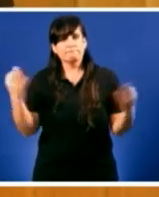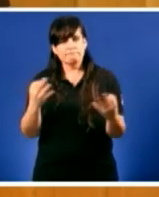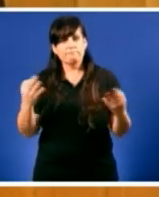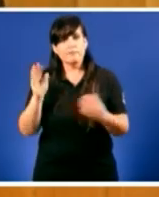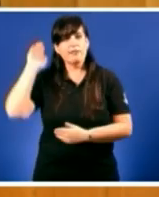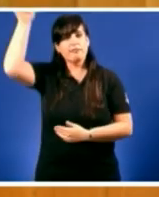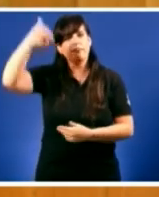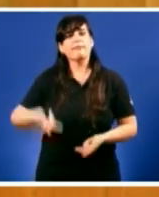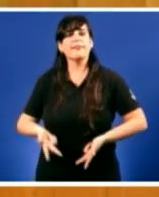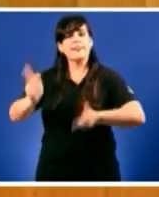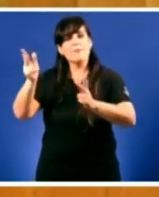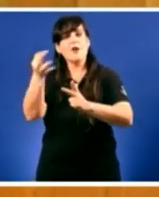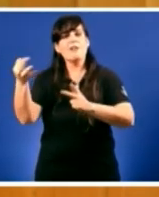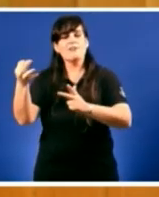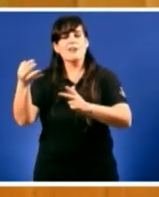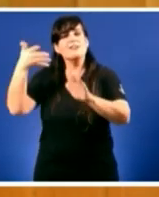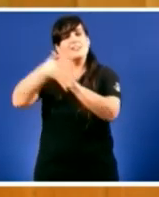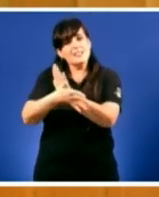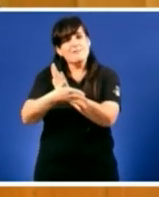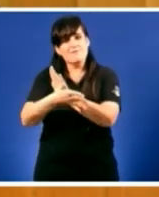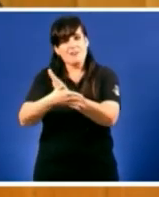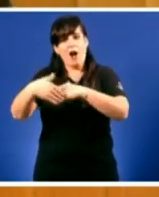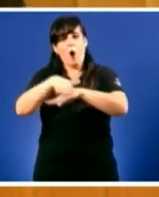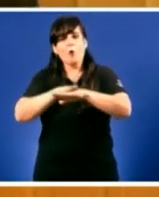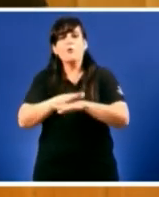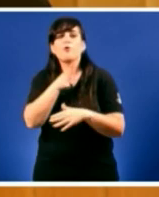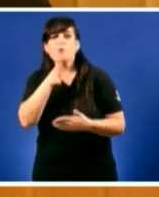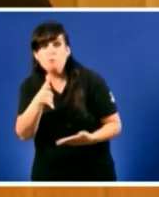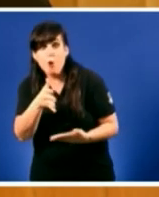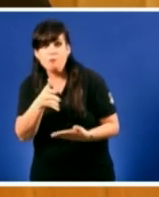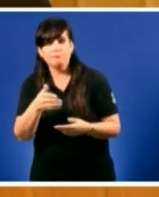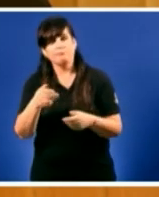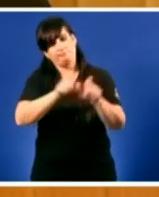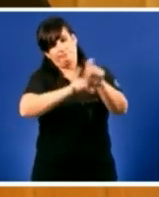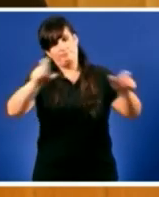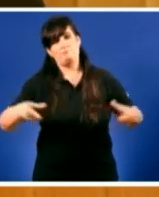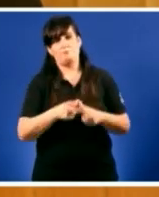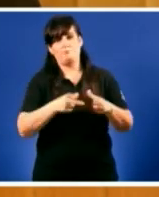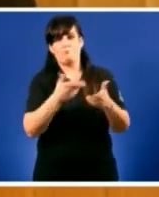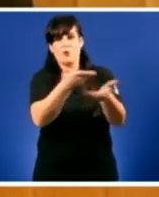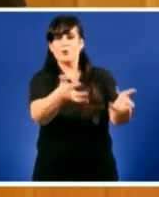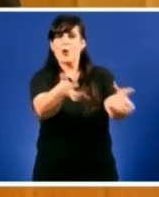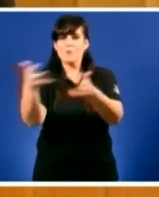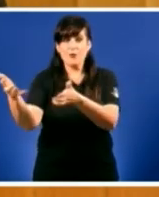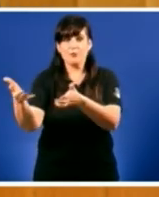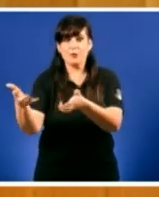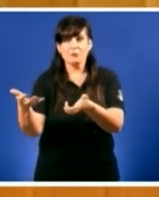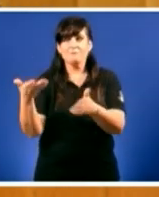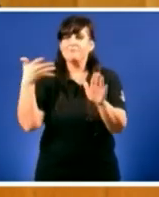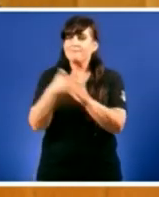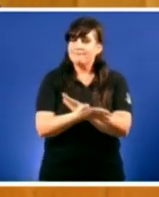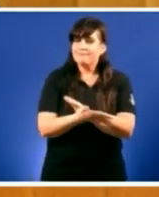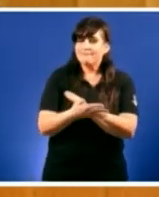democracia e o goberno do povo é para o povo cando esa construcción de factores se produce as dificultades